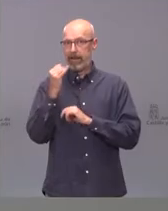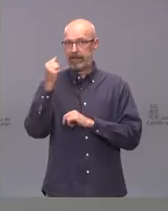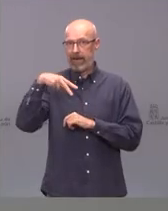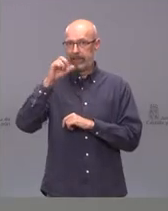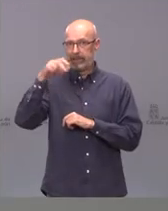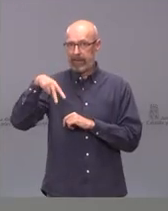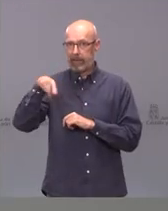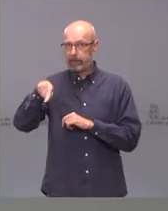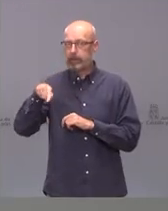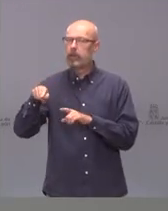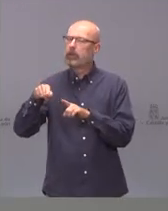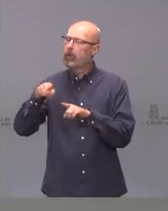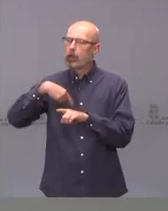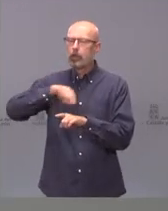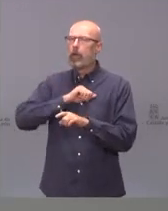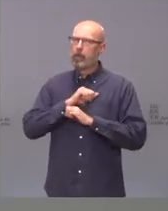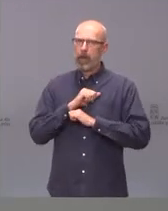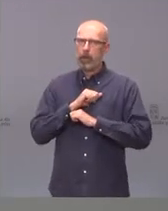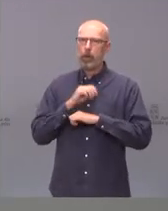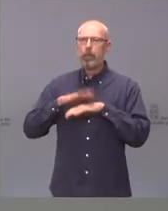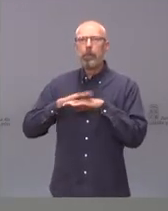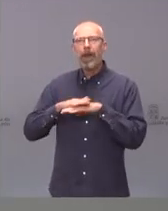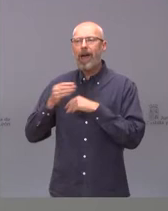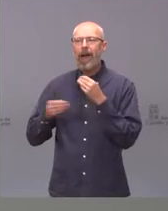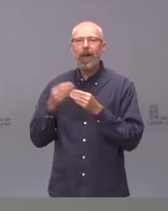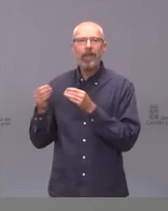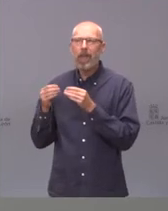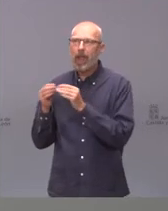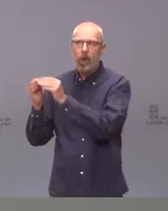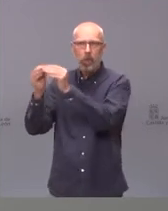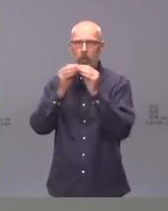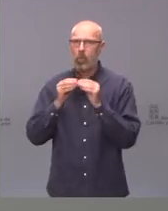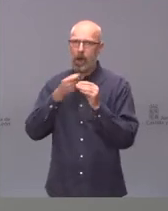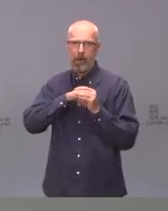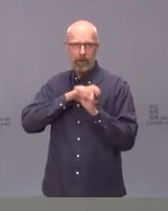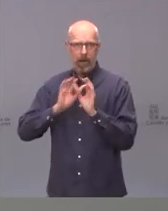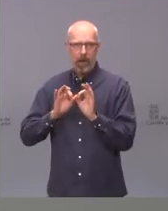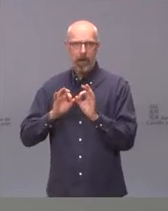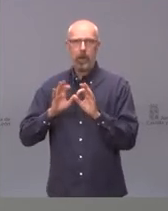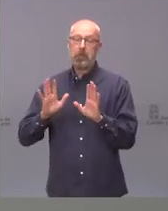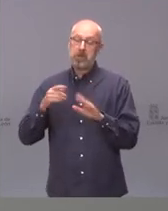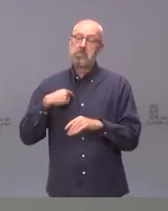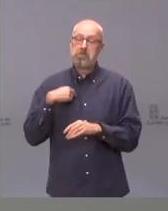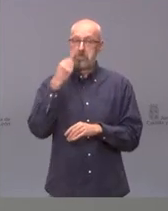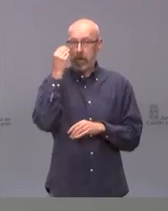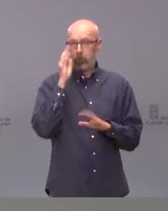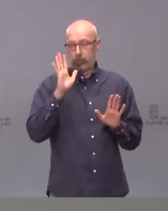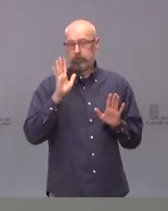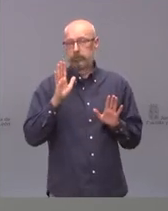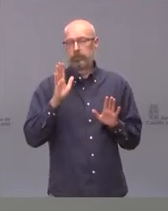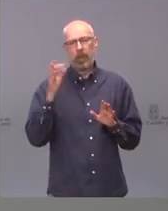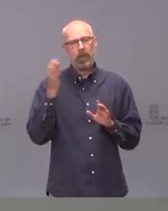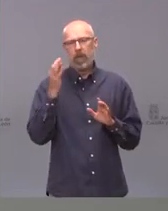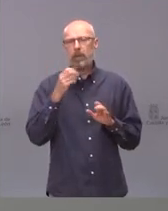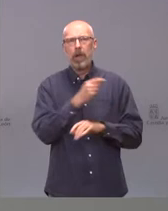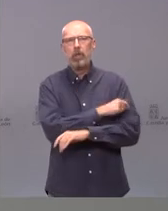todos igual en España, pero yo lo que creo es que tenemos que vacunar